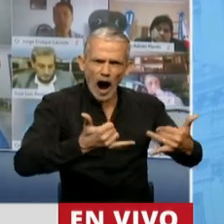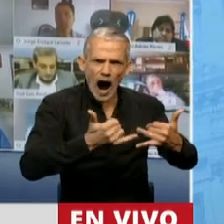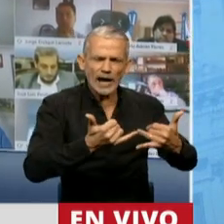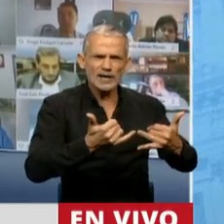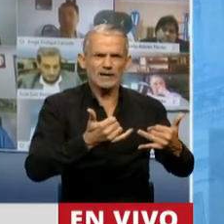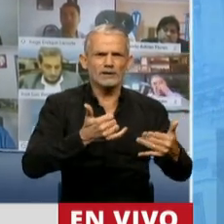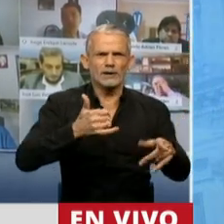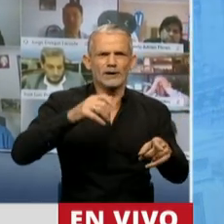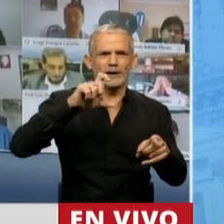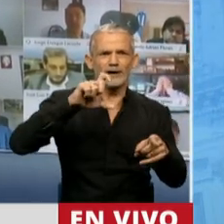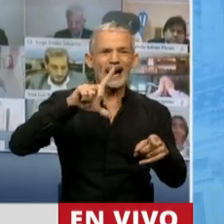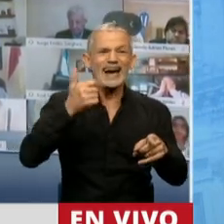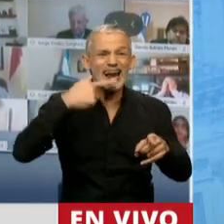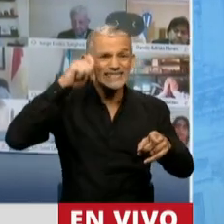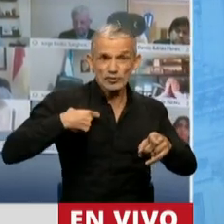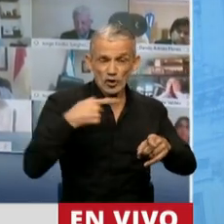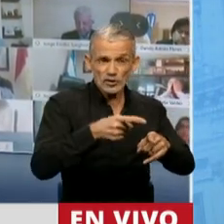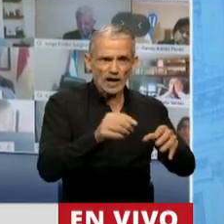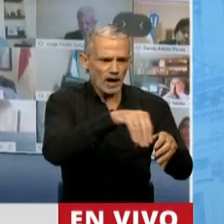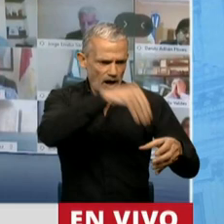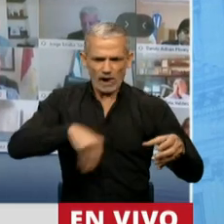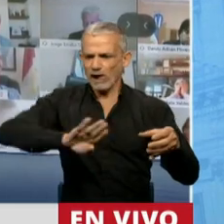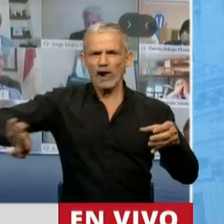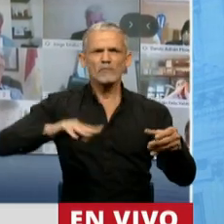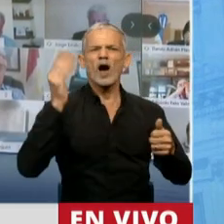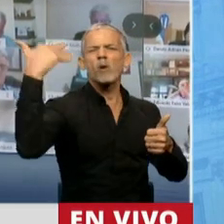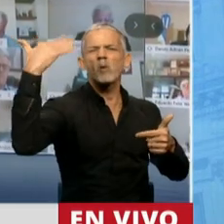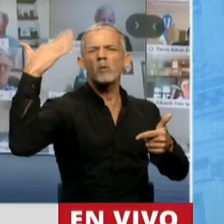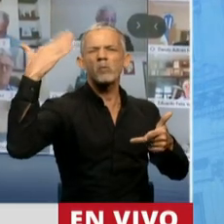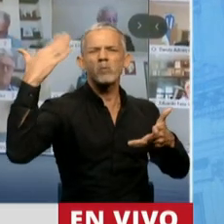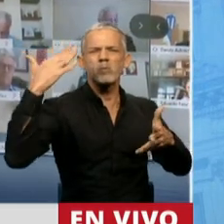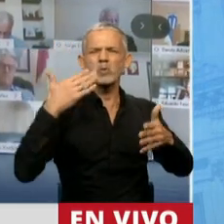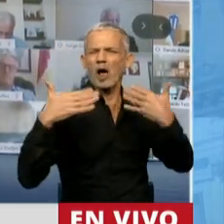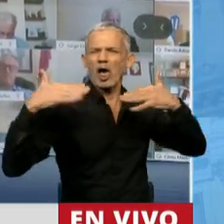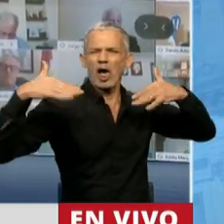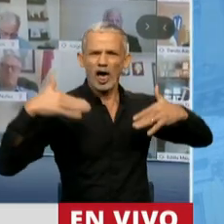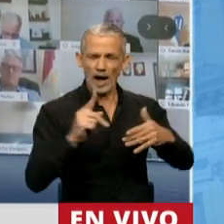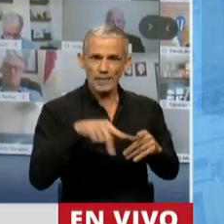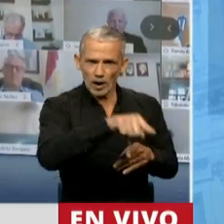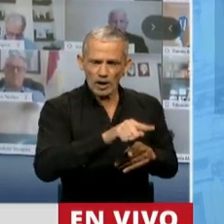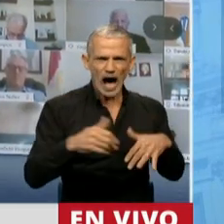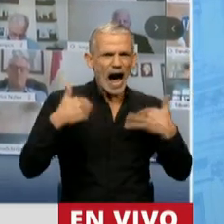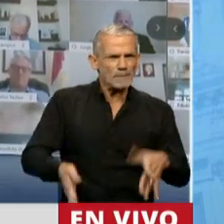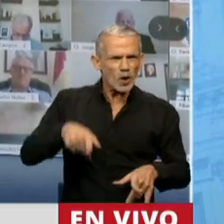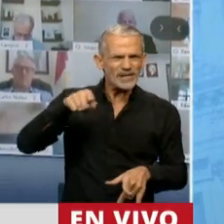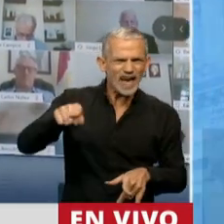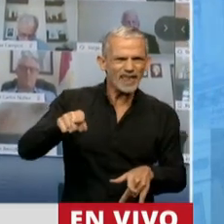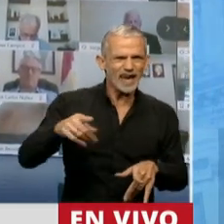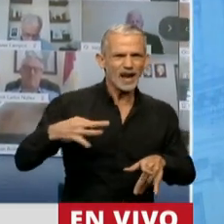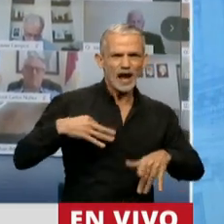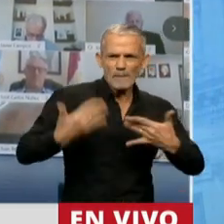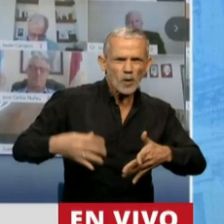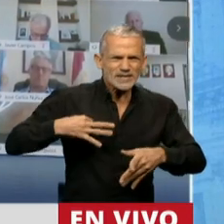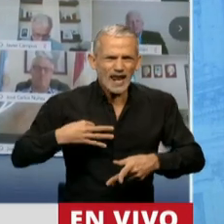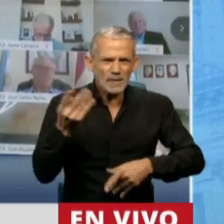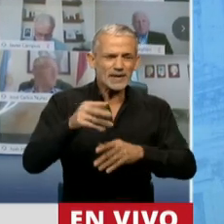se desclasan, y que tan fácil es el discurso, y que tanto uso utilitario se hace de las vidas de las